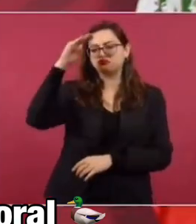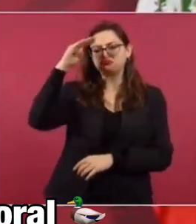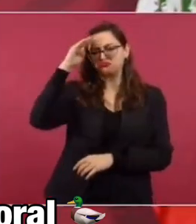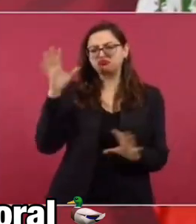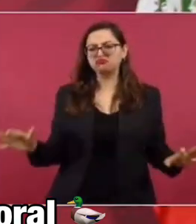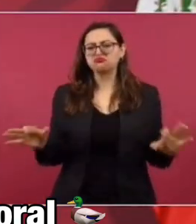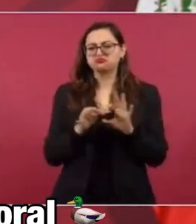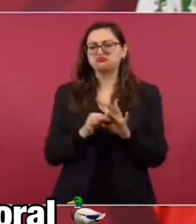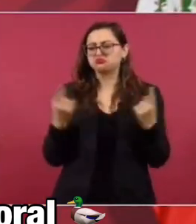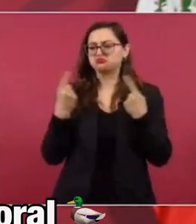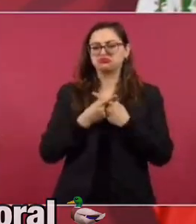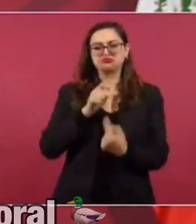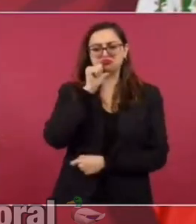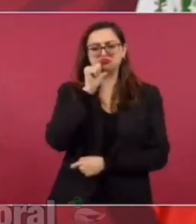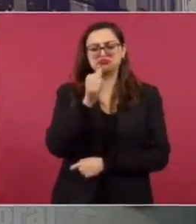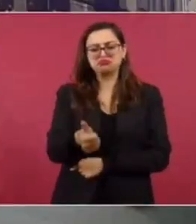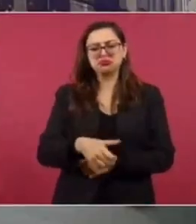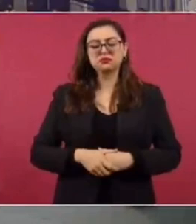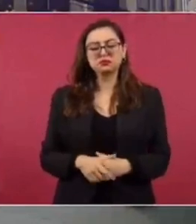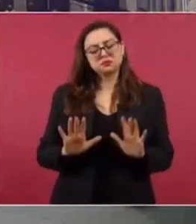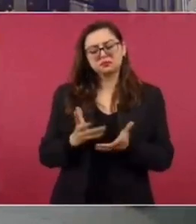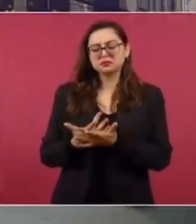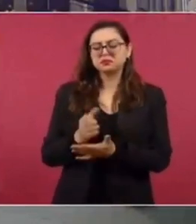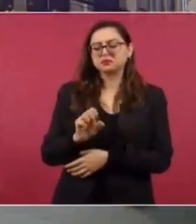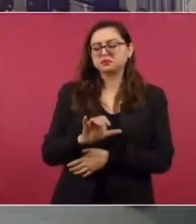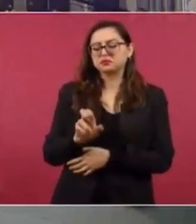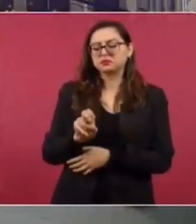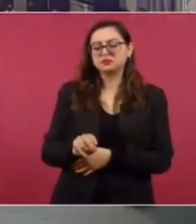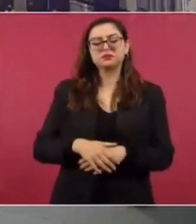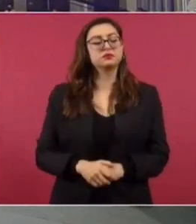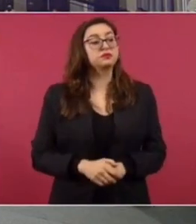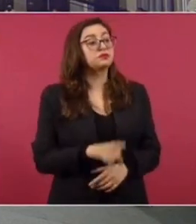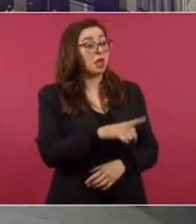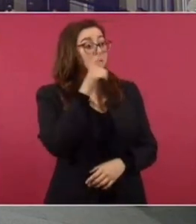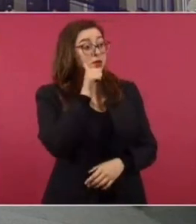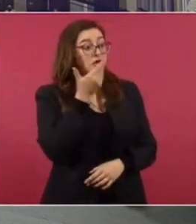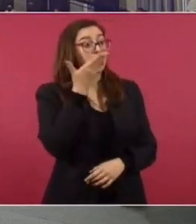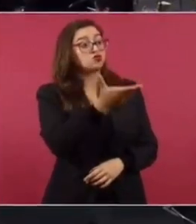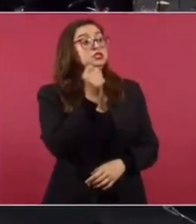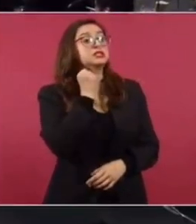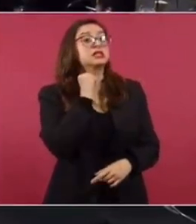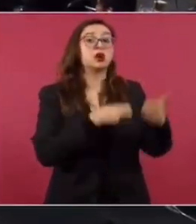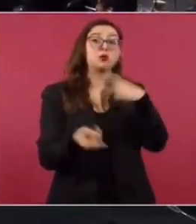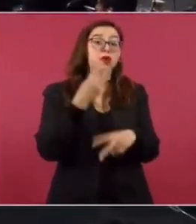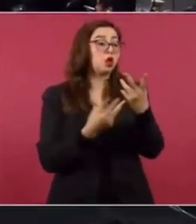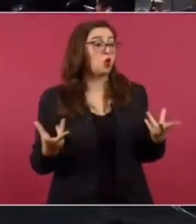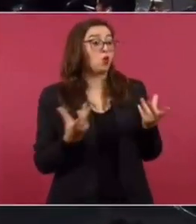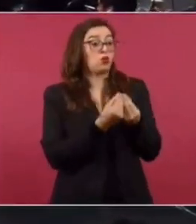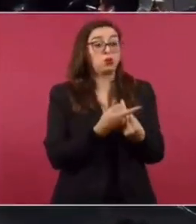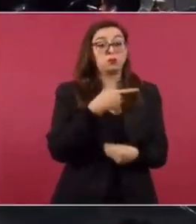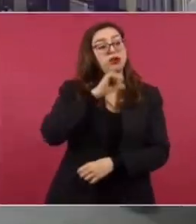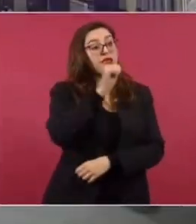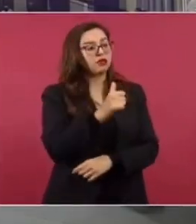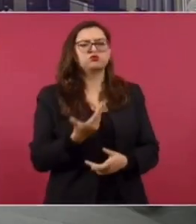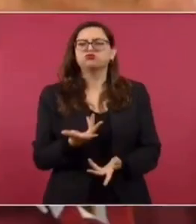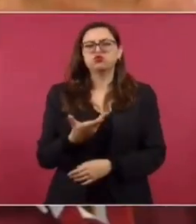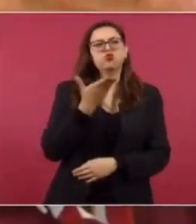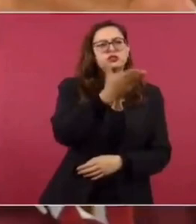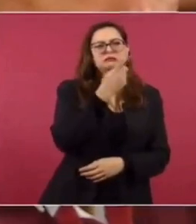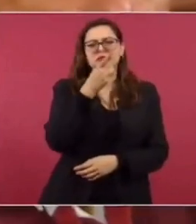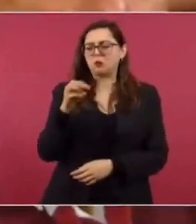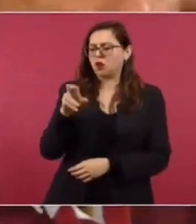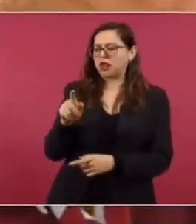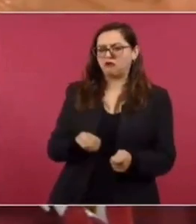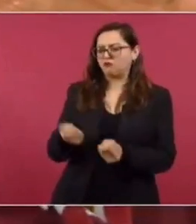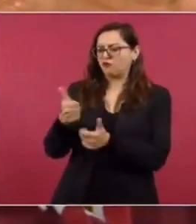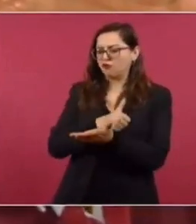maneras, la Corte va a resolver. Presidente, también mañana entiendo se reúne con los senadores y se dijo que Ricardo Monreal no está invitado después del voto en contra. Por lo menos el senador dijo